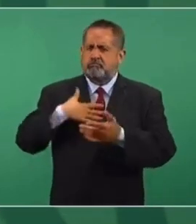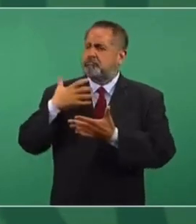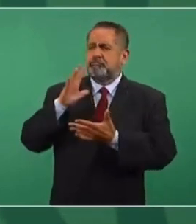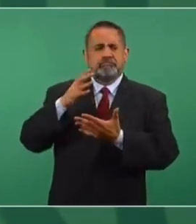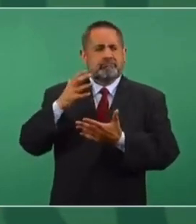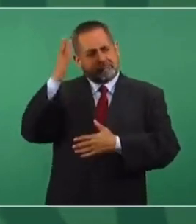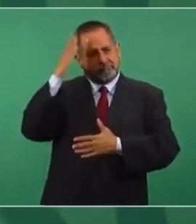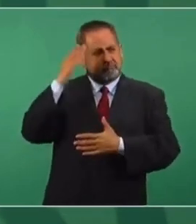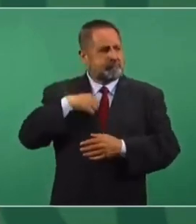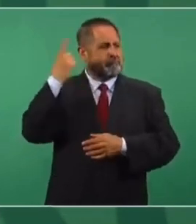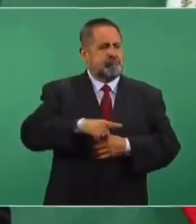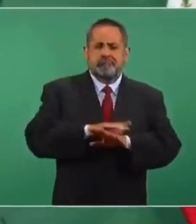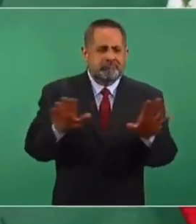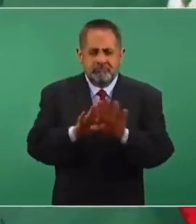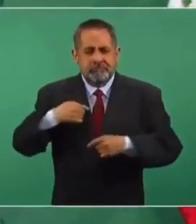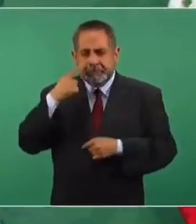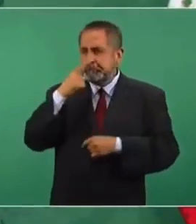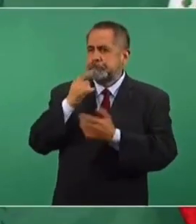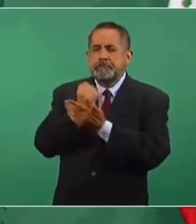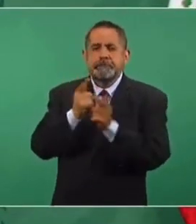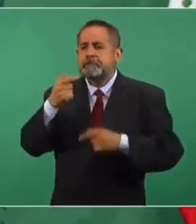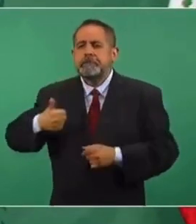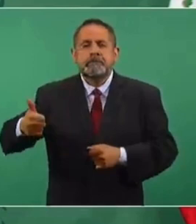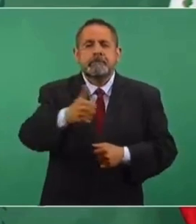elector. No, yo soy demócrata.